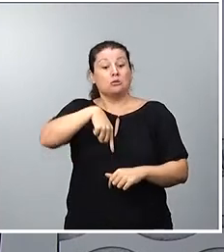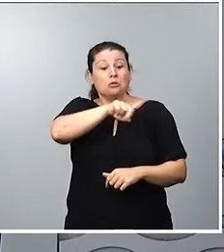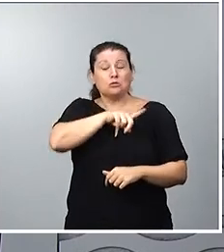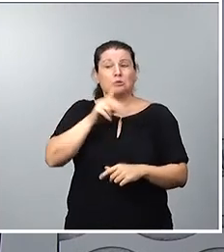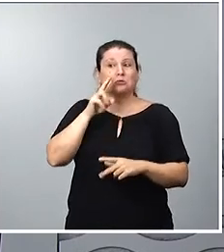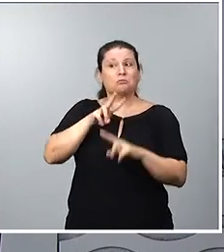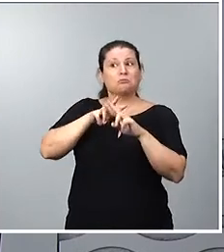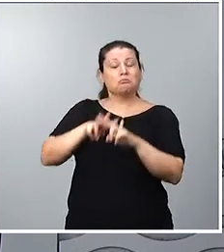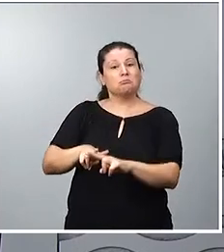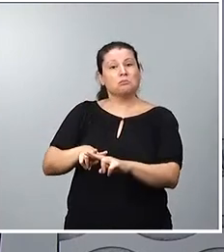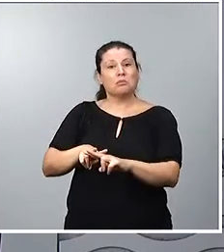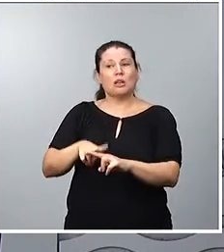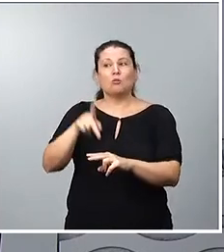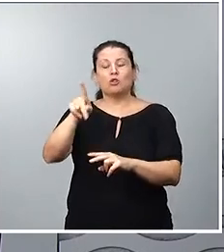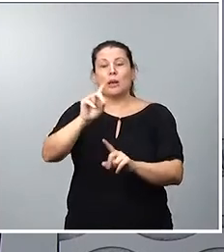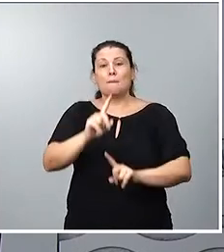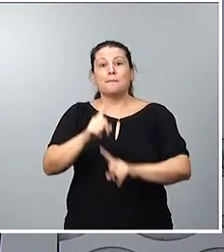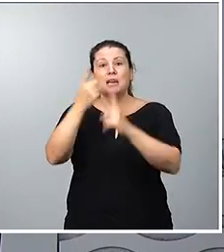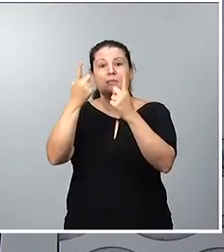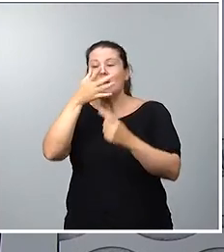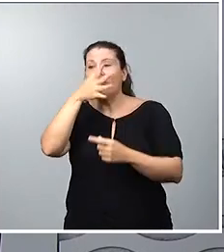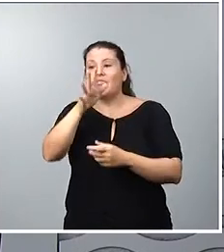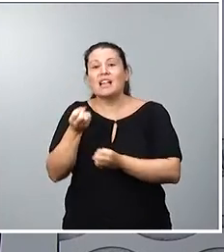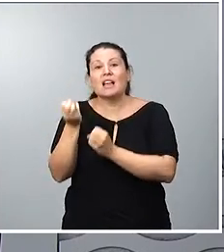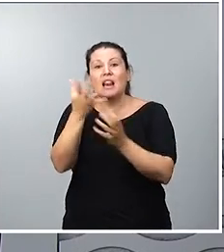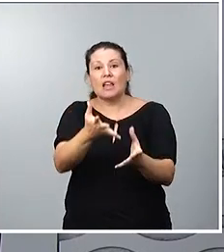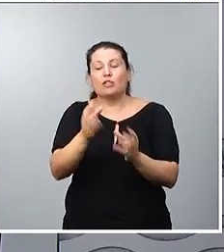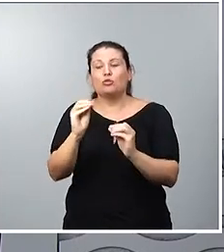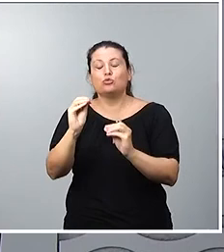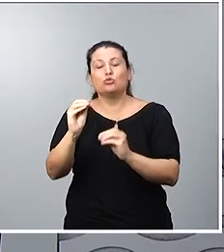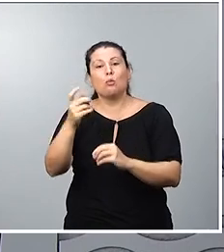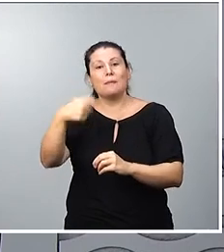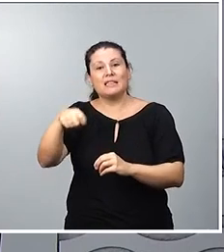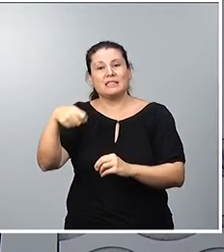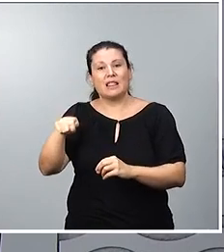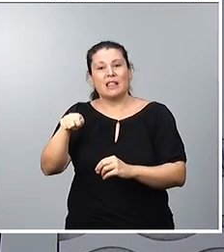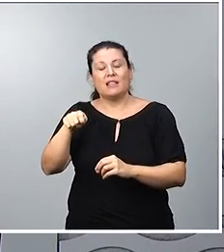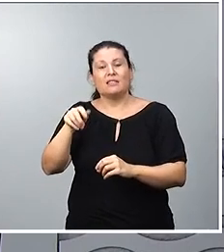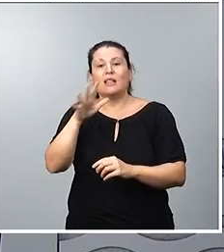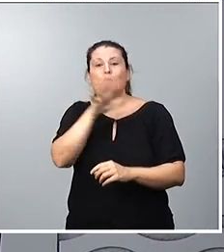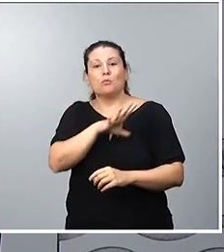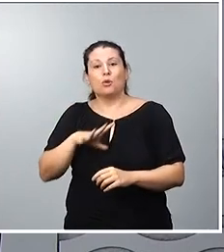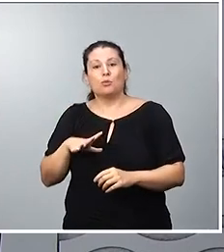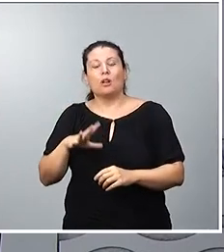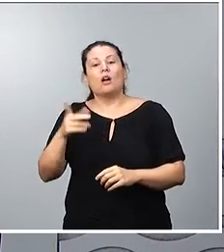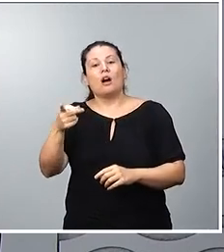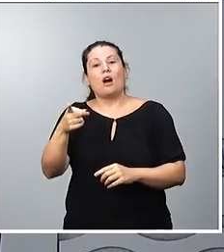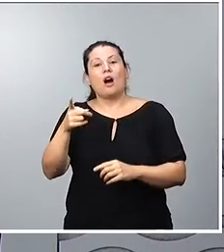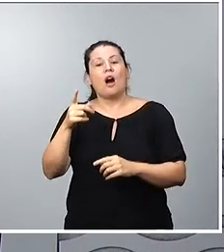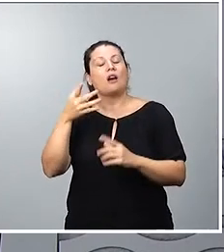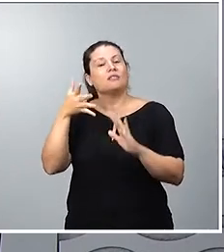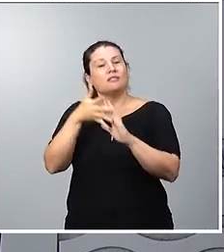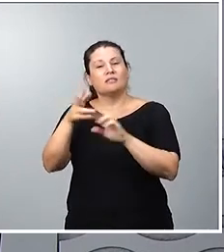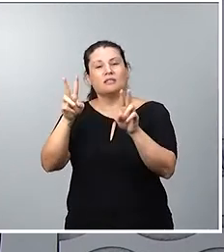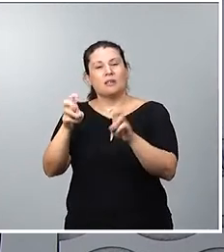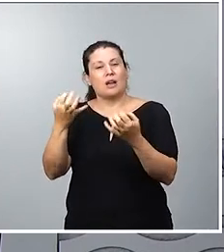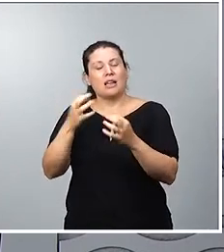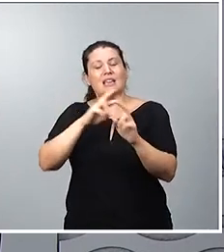la primera declaración que ha hecho el presidente interino, que habla de reestructuración profunda.